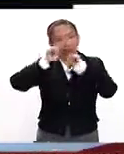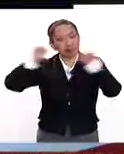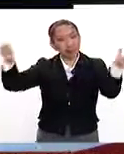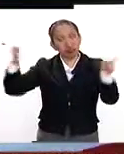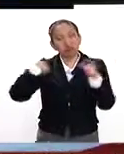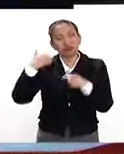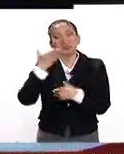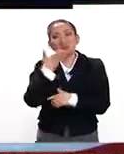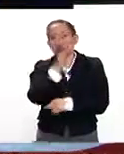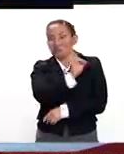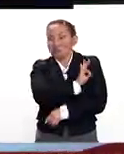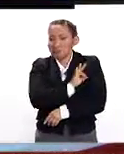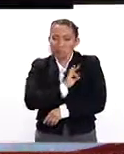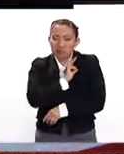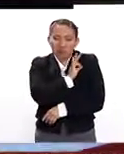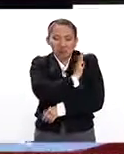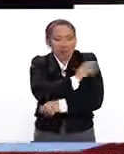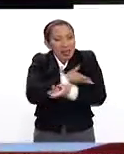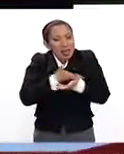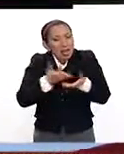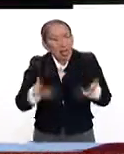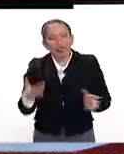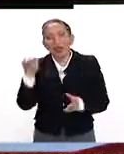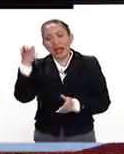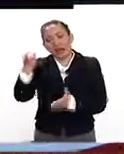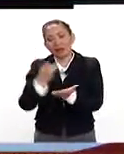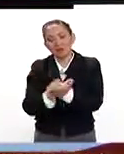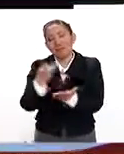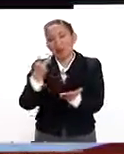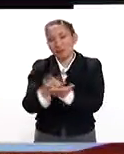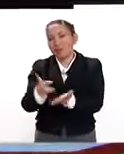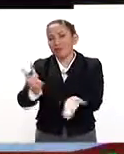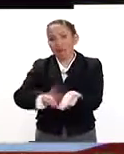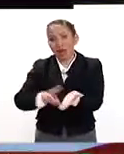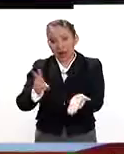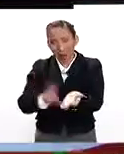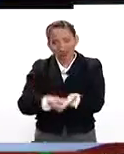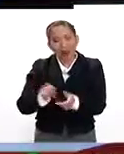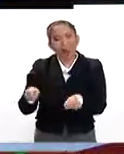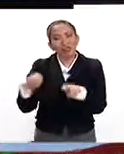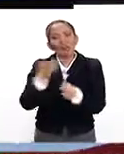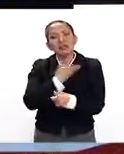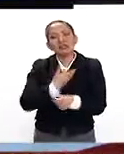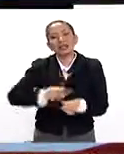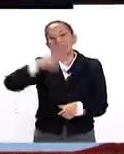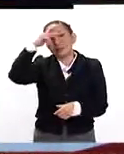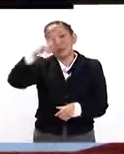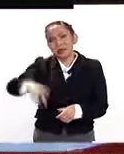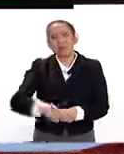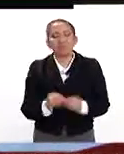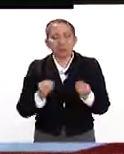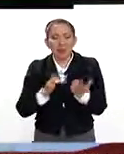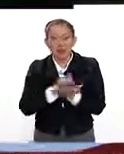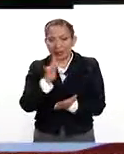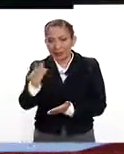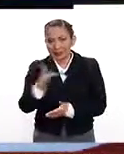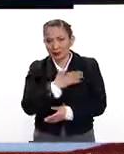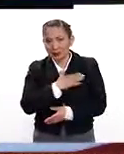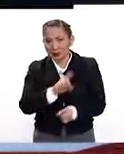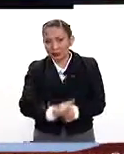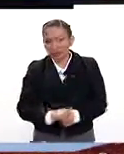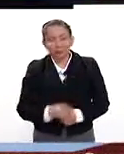y, por supuesto, una amplia felicitación por este merecidísimo reconocimiento que le entregó hoy el presidente Enrique Payanito. Gracias, muy buenos días.